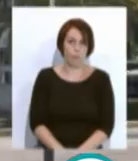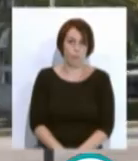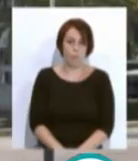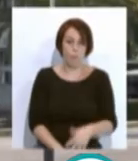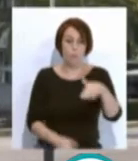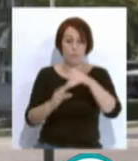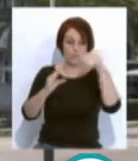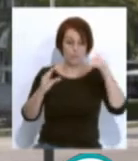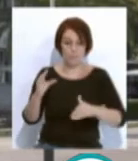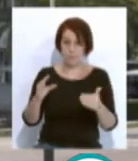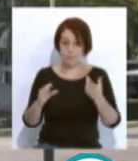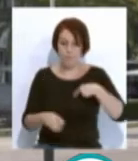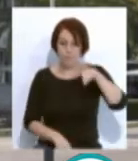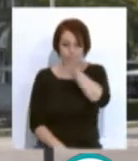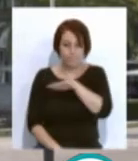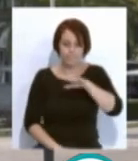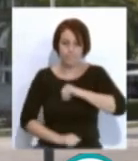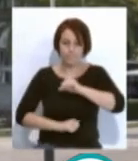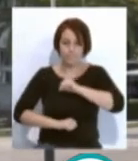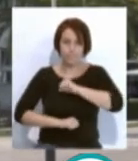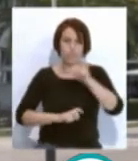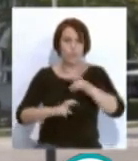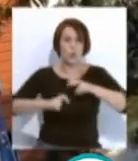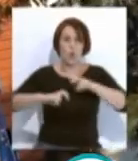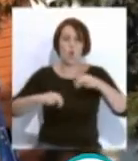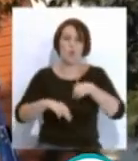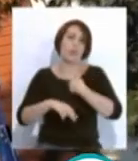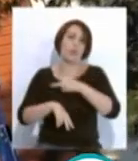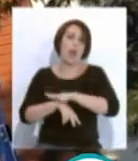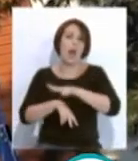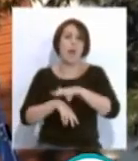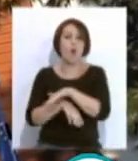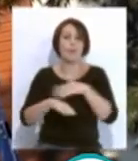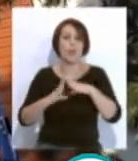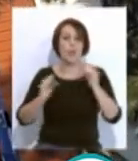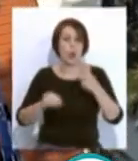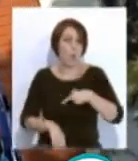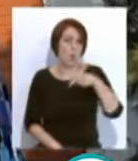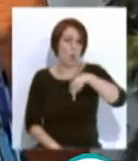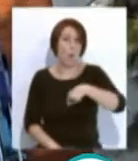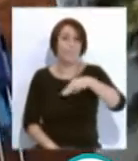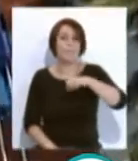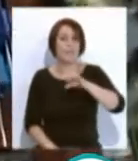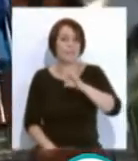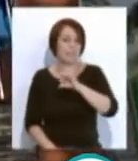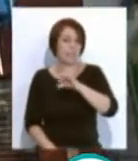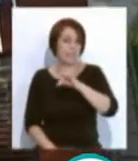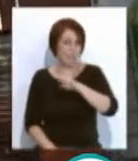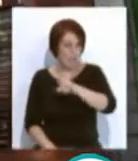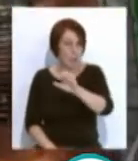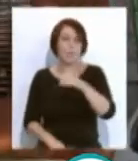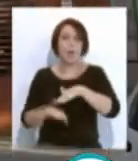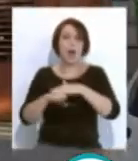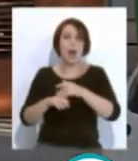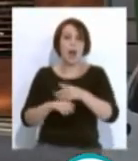La zona franca se encuentra a la espera de reunión con la delegada del gobierno andaluz en la provincia Anamestre de cara a obtener respuesta a su